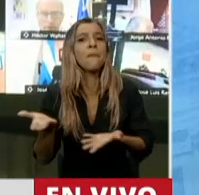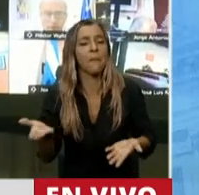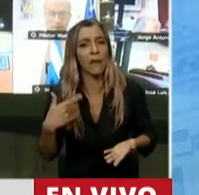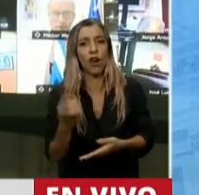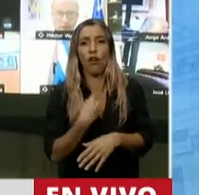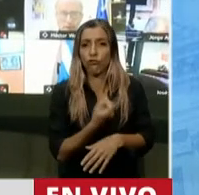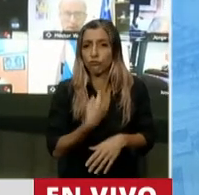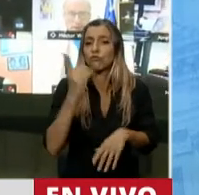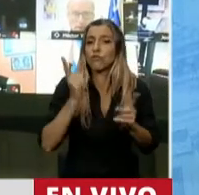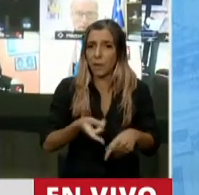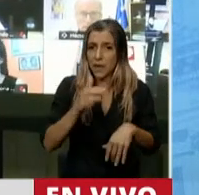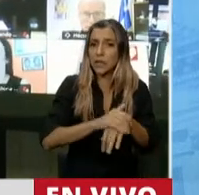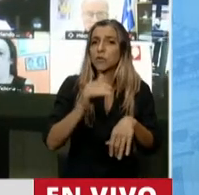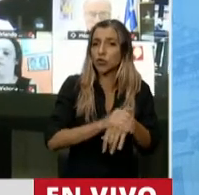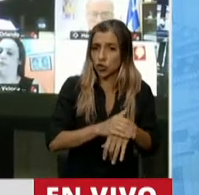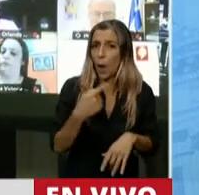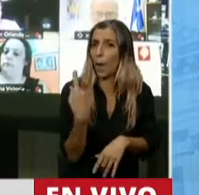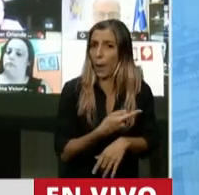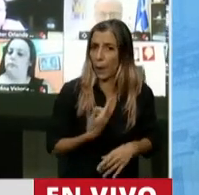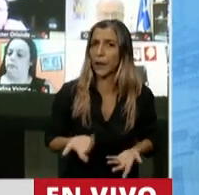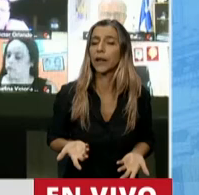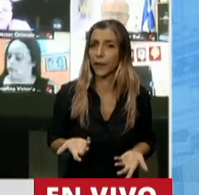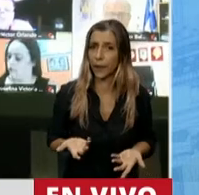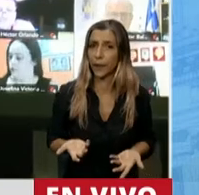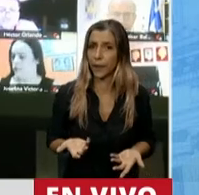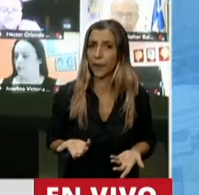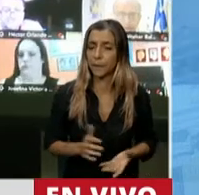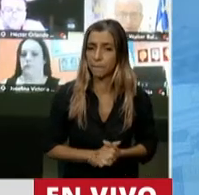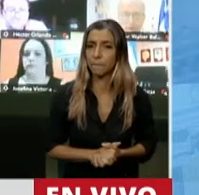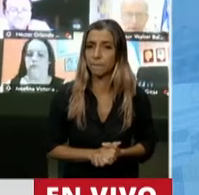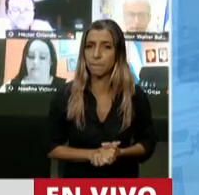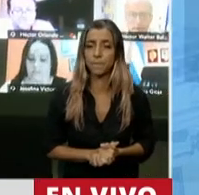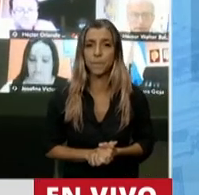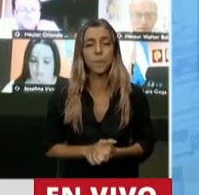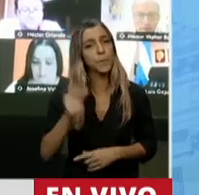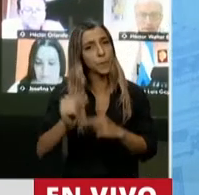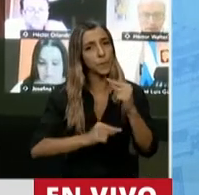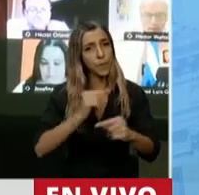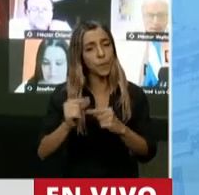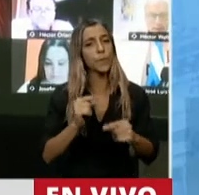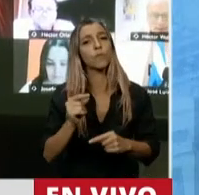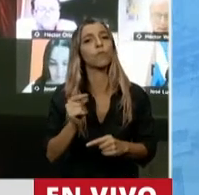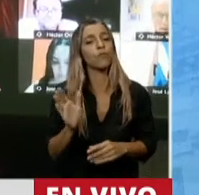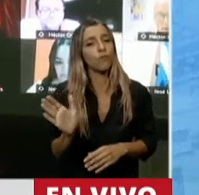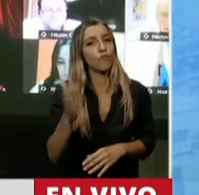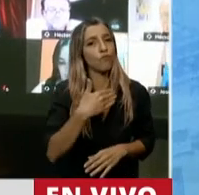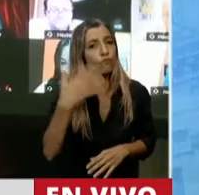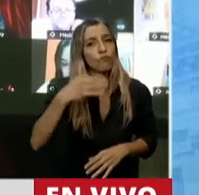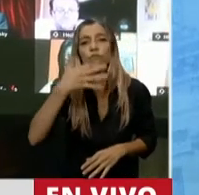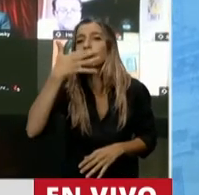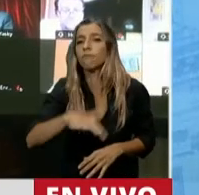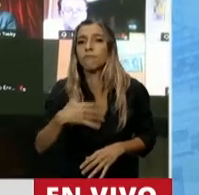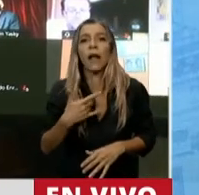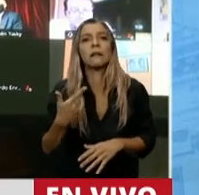responsabilidad que nos toca, la asumimos y colaboramos. Creo que de a poco, todos fuimos comprendiendo la dimensión del